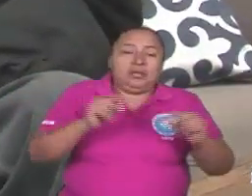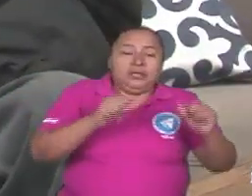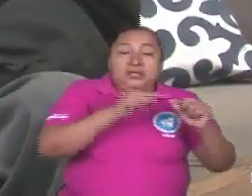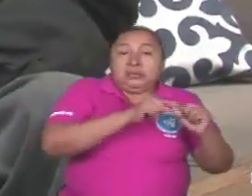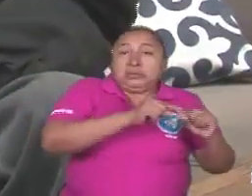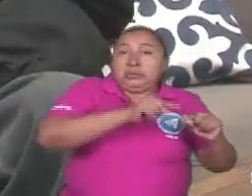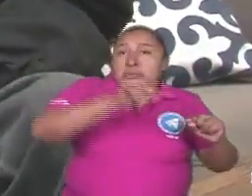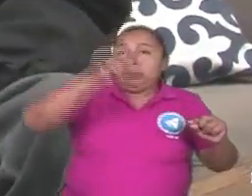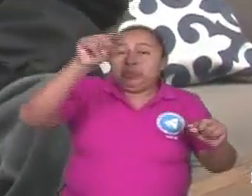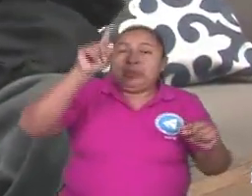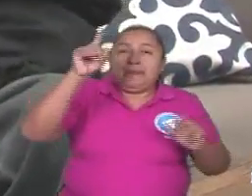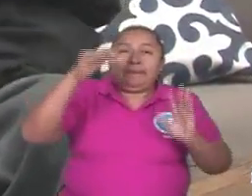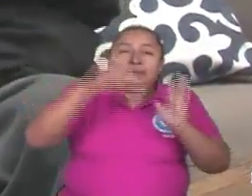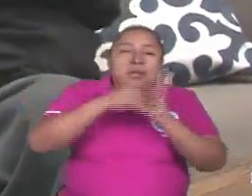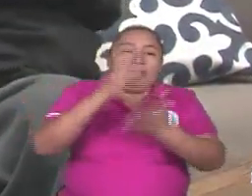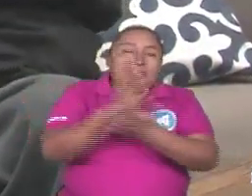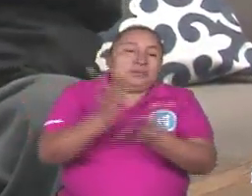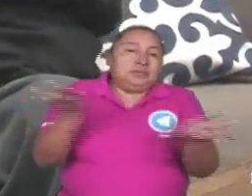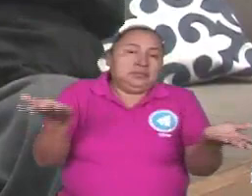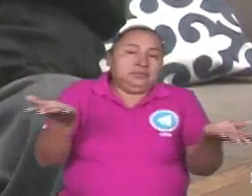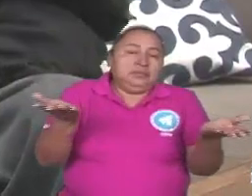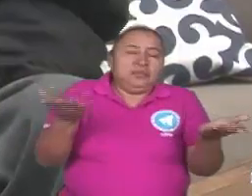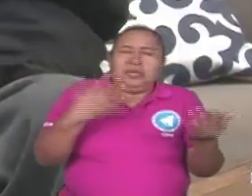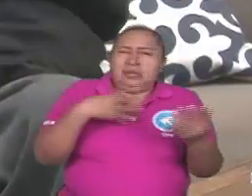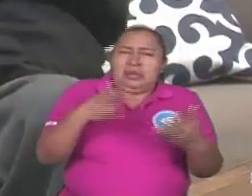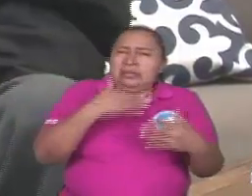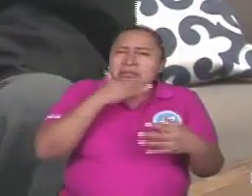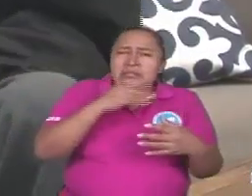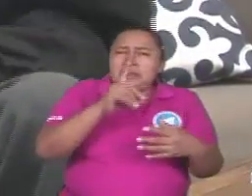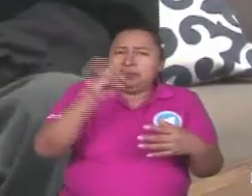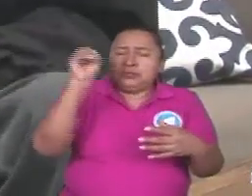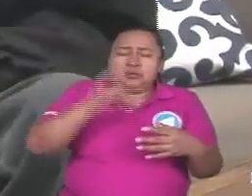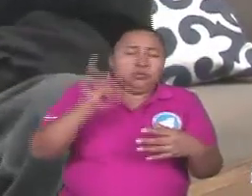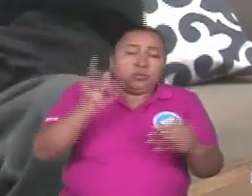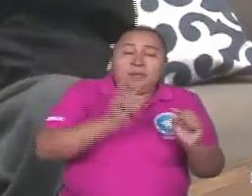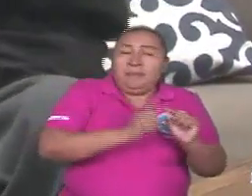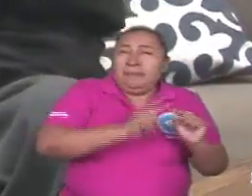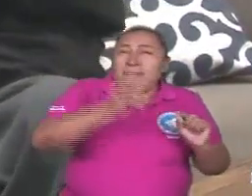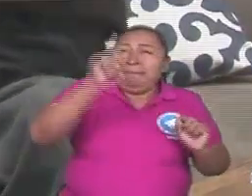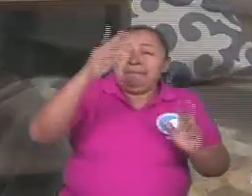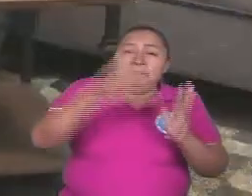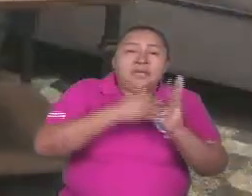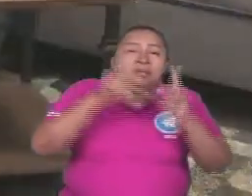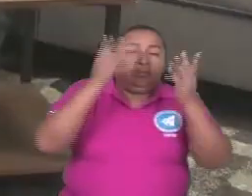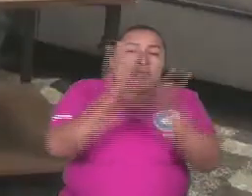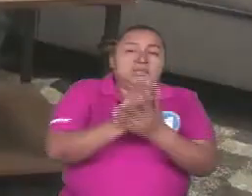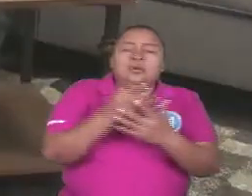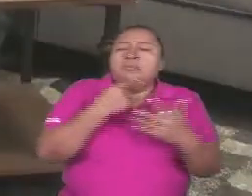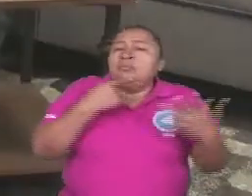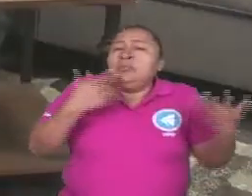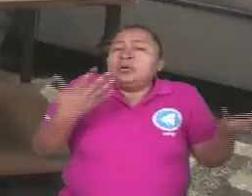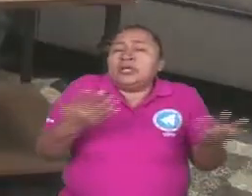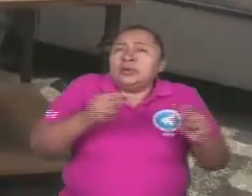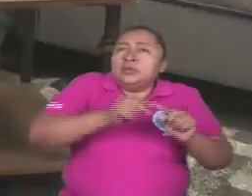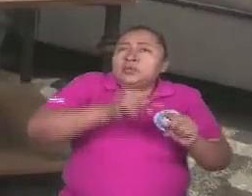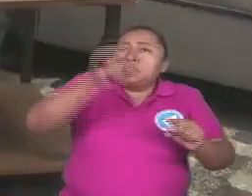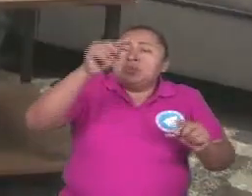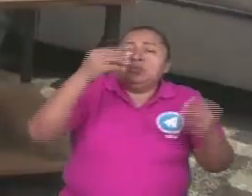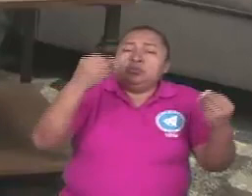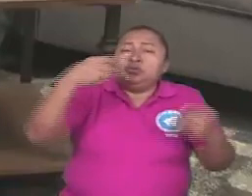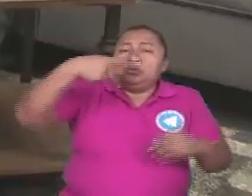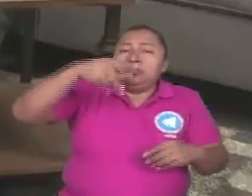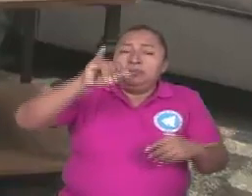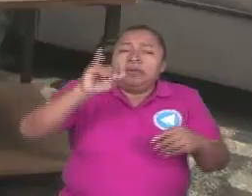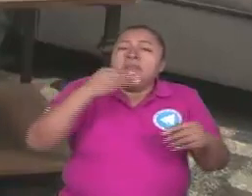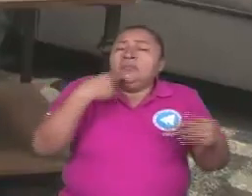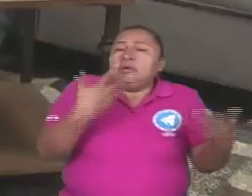mil y pico de veces. Ni siquiera el 100%, sino mil y pico de veces. ¿Y por qué elevó tanto el PIB?